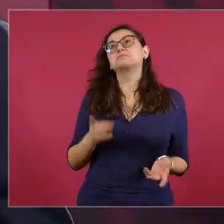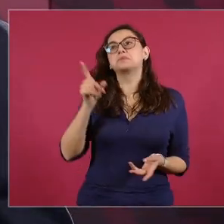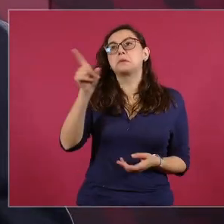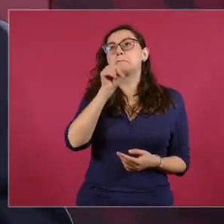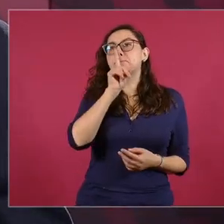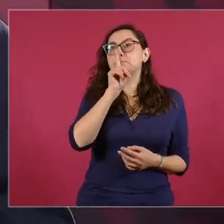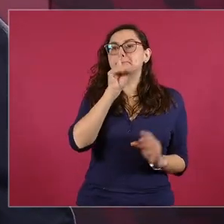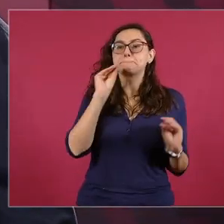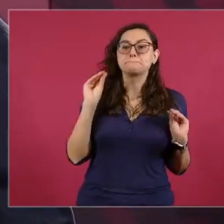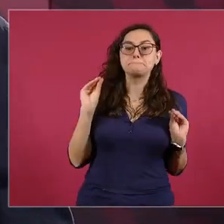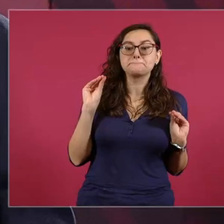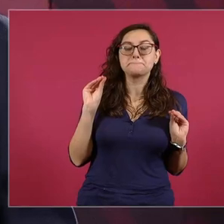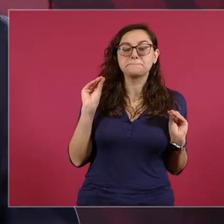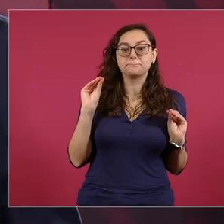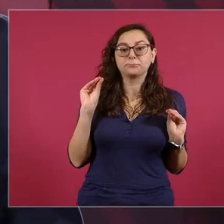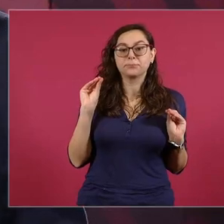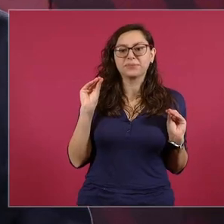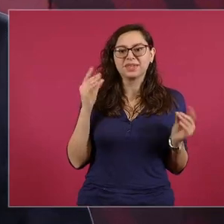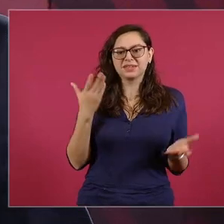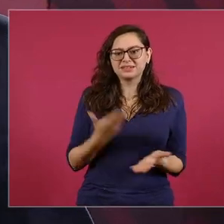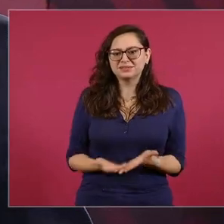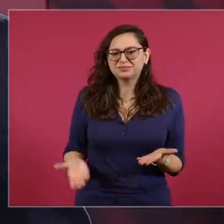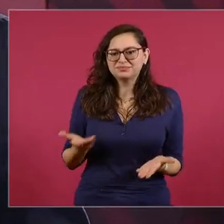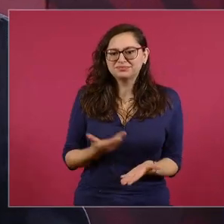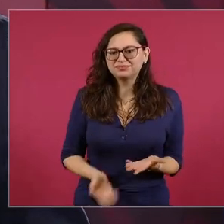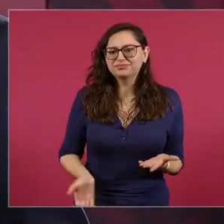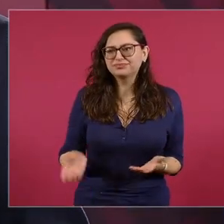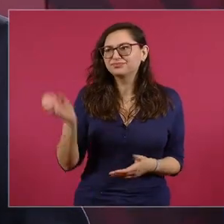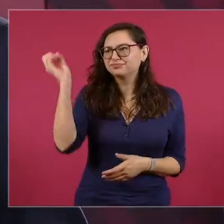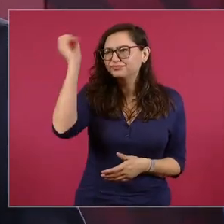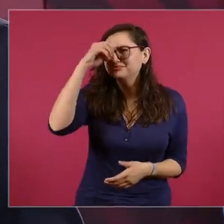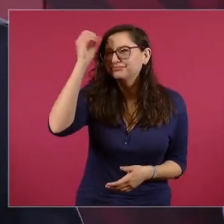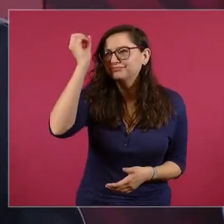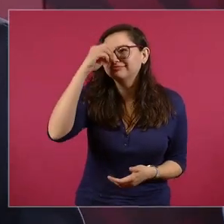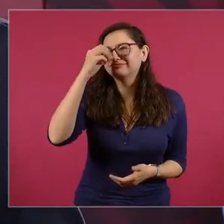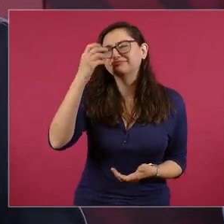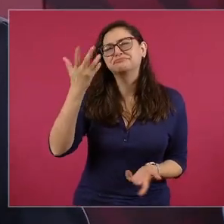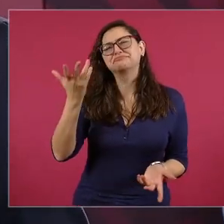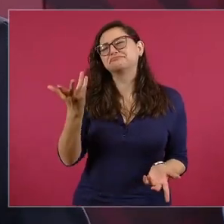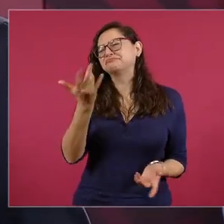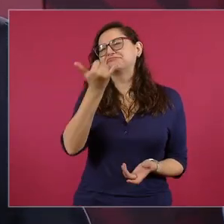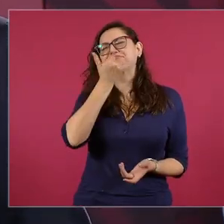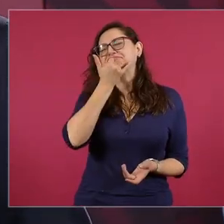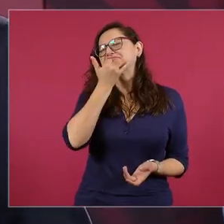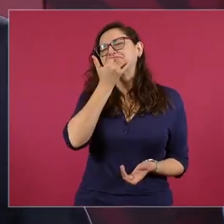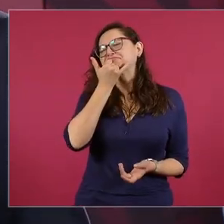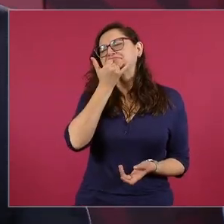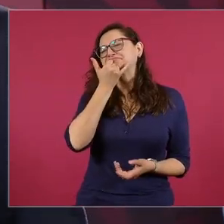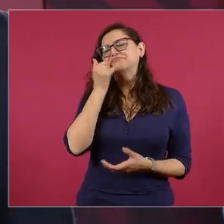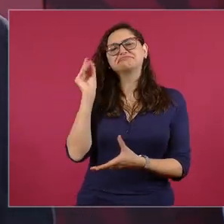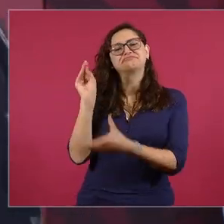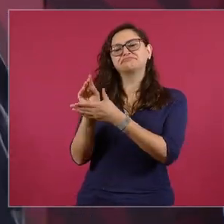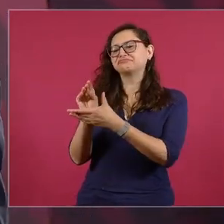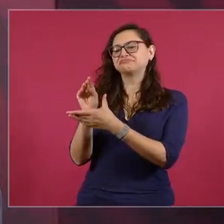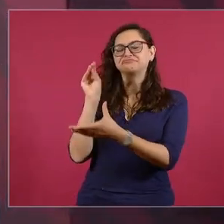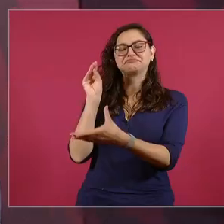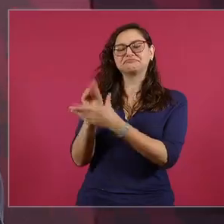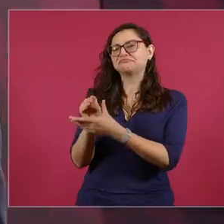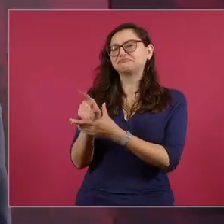Entonces, no es para tomarlos en serio, es como